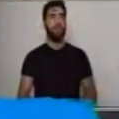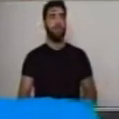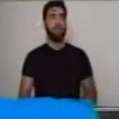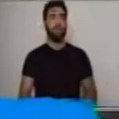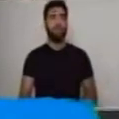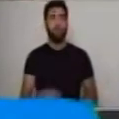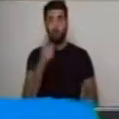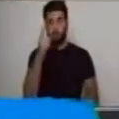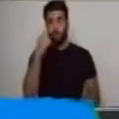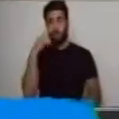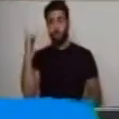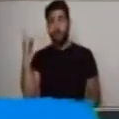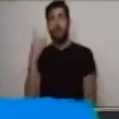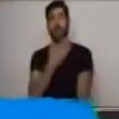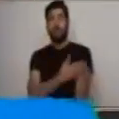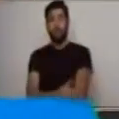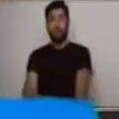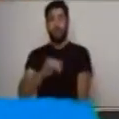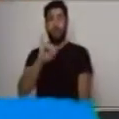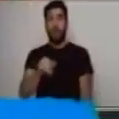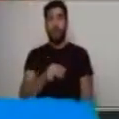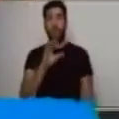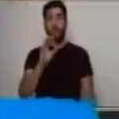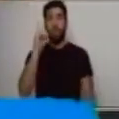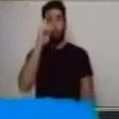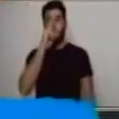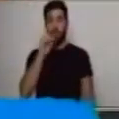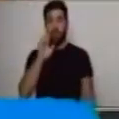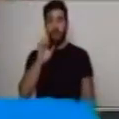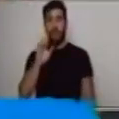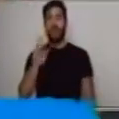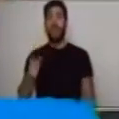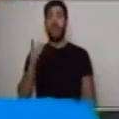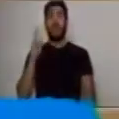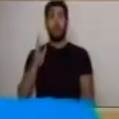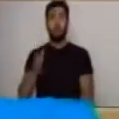la historia de José y su perro caramelo.